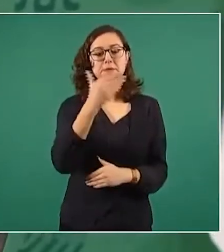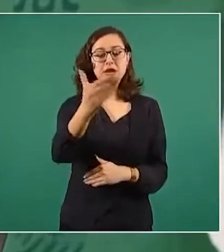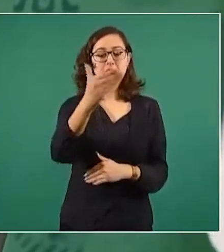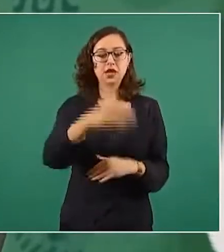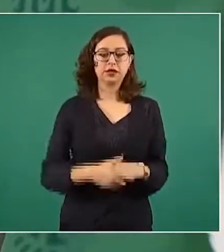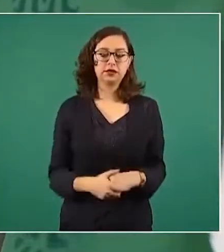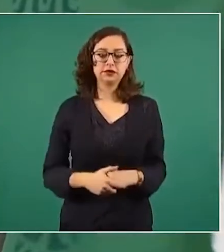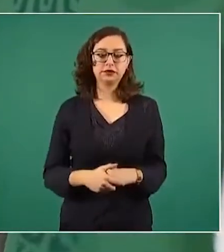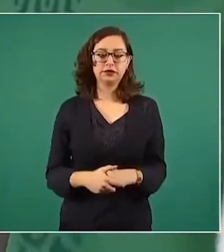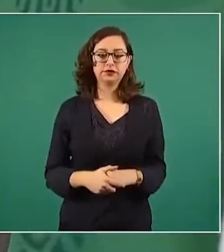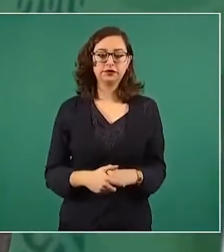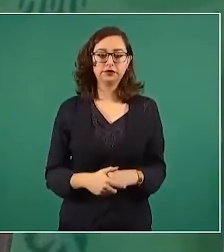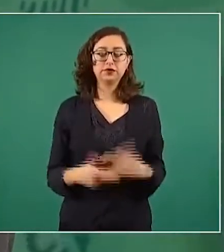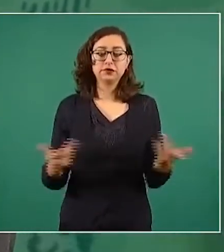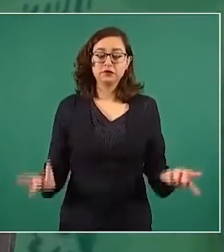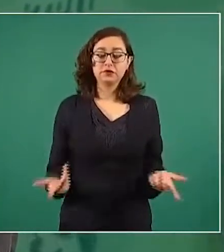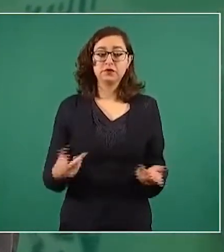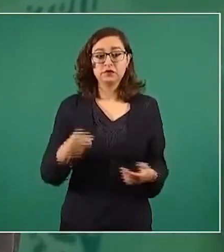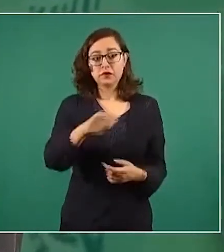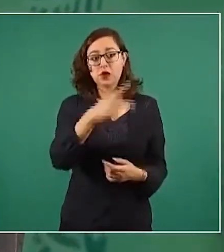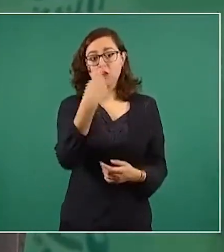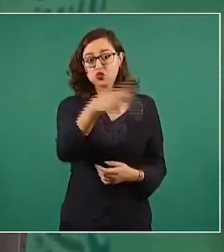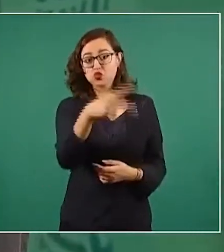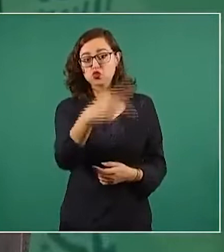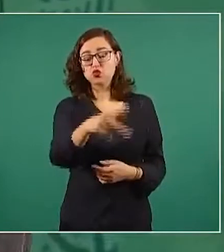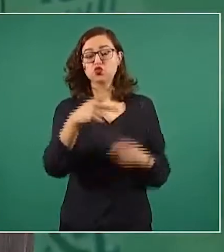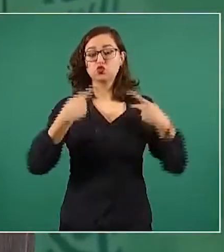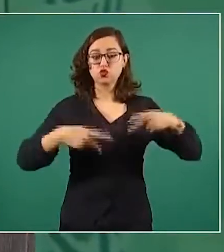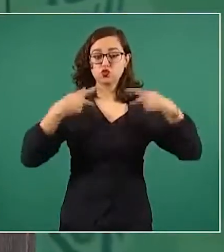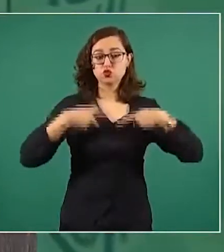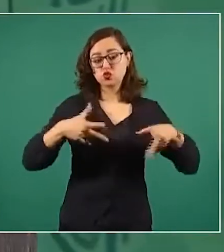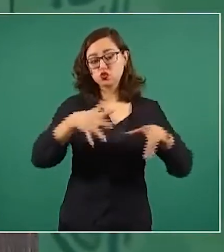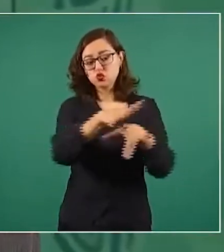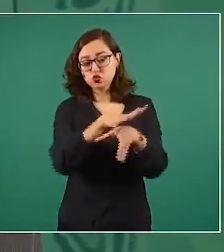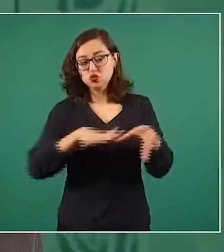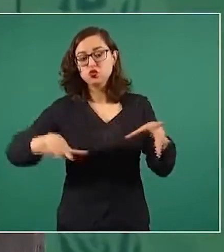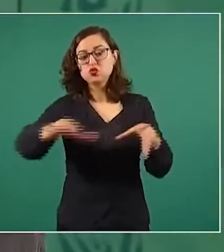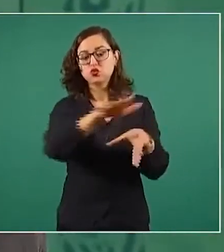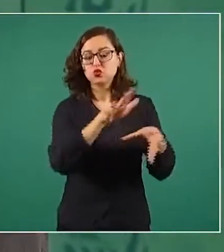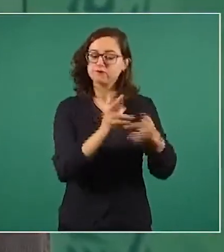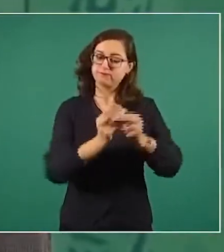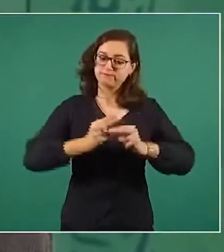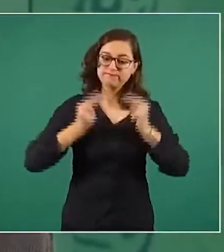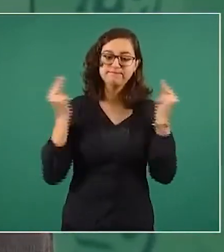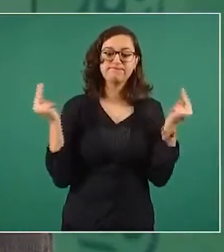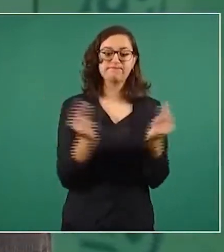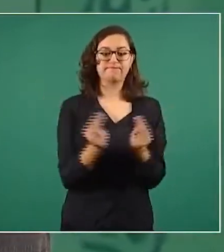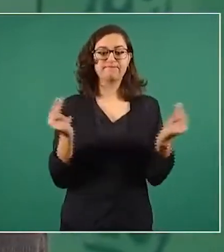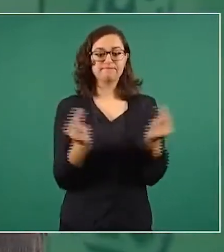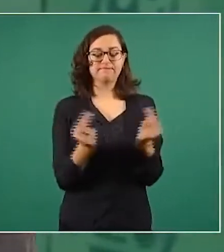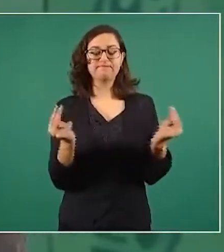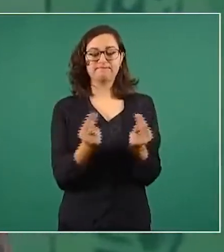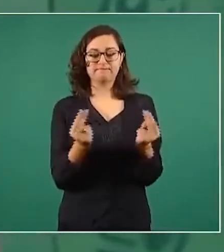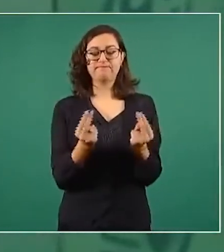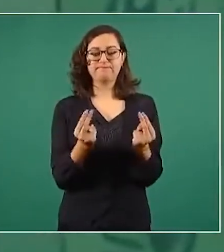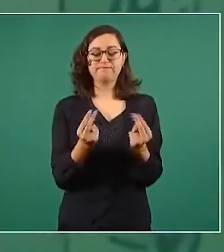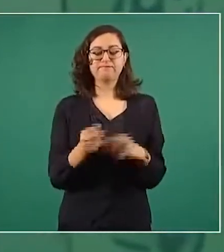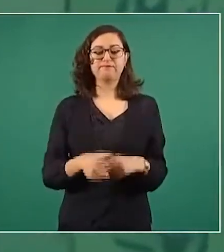lo merece su pueblo, pero somos parte de